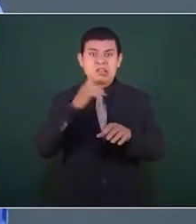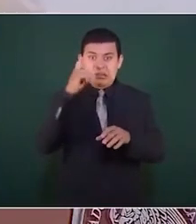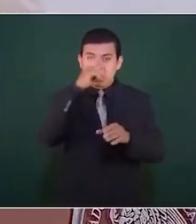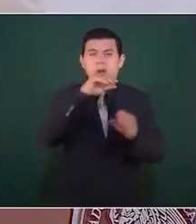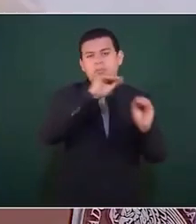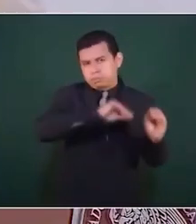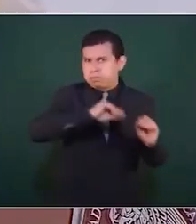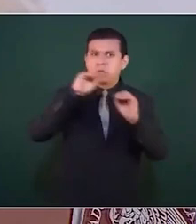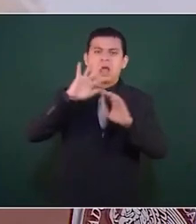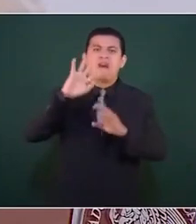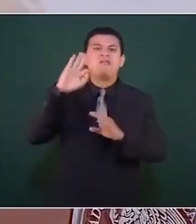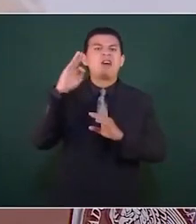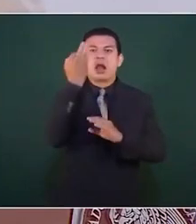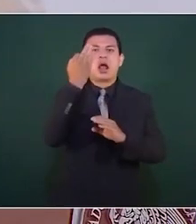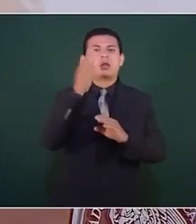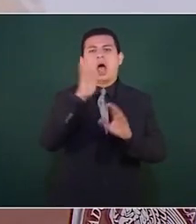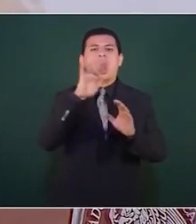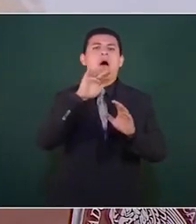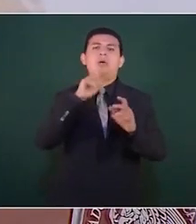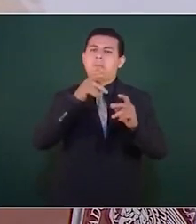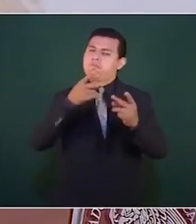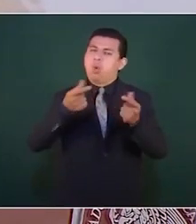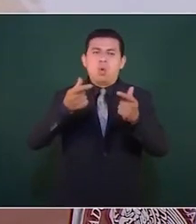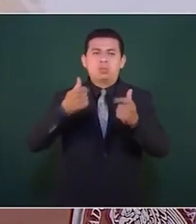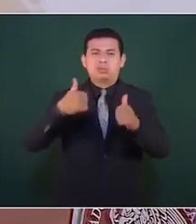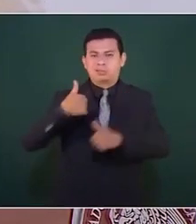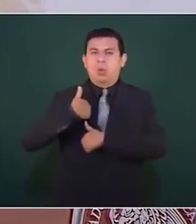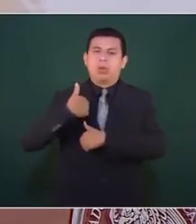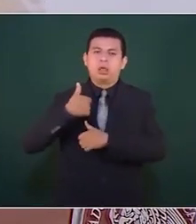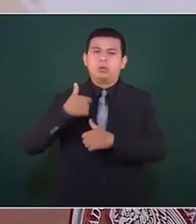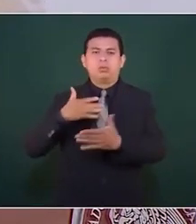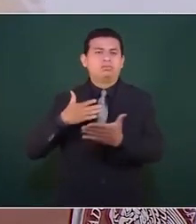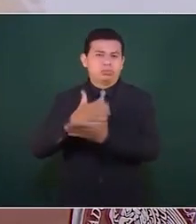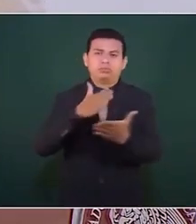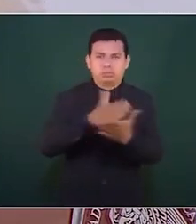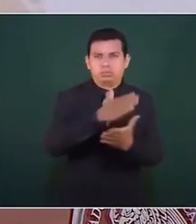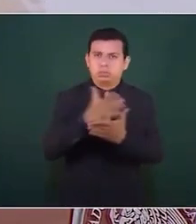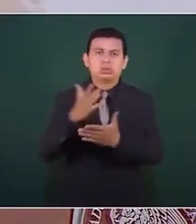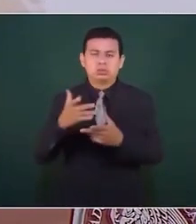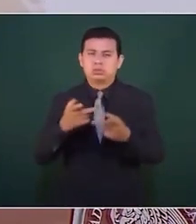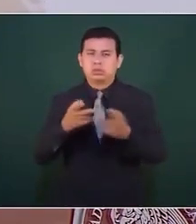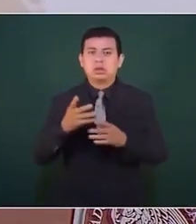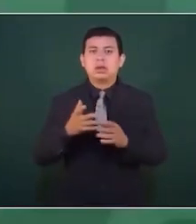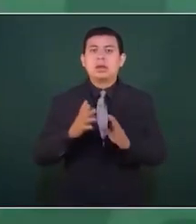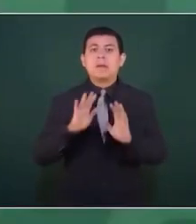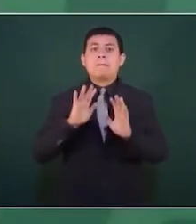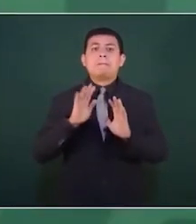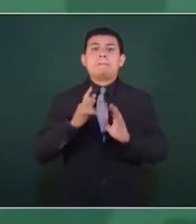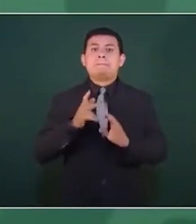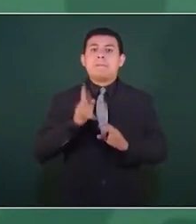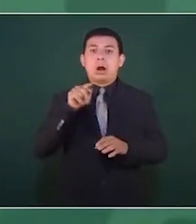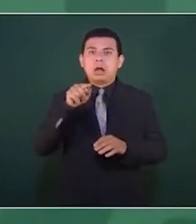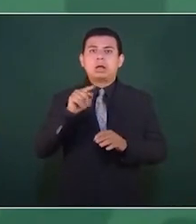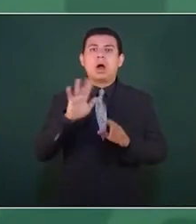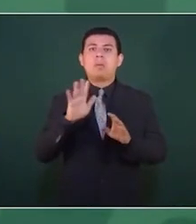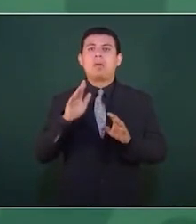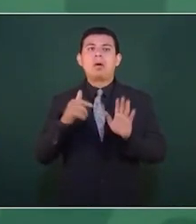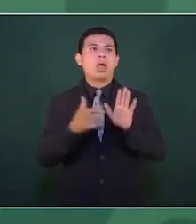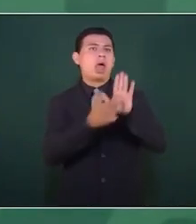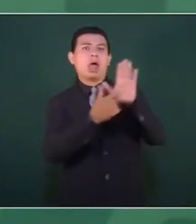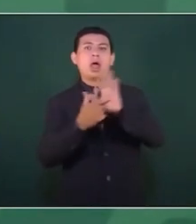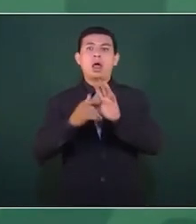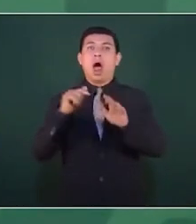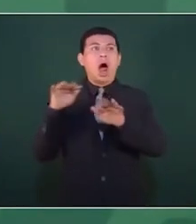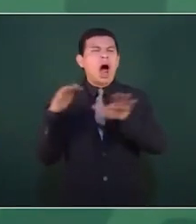se va a actuar. No quiero que se politice, el